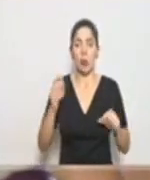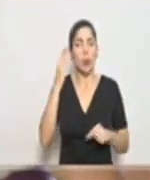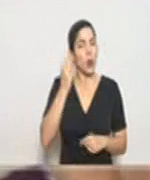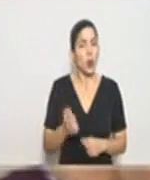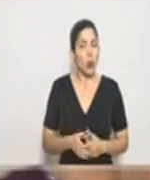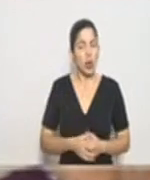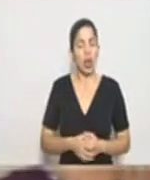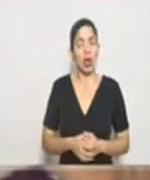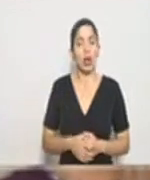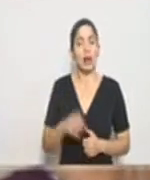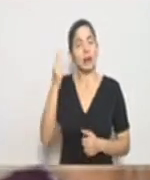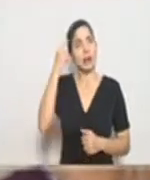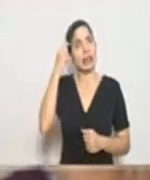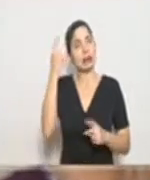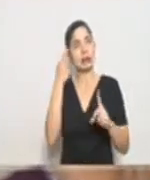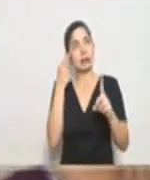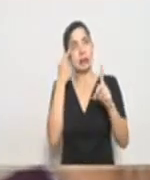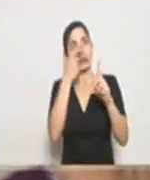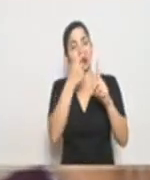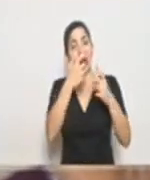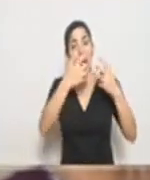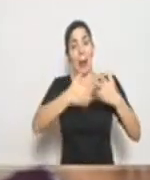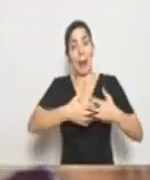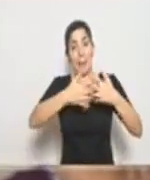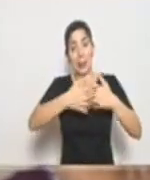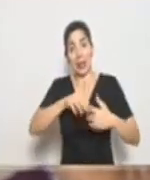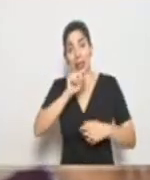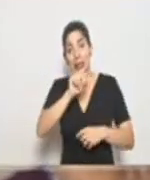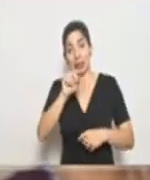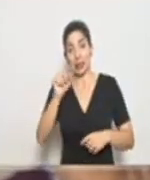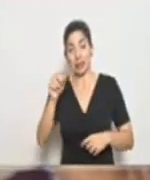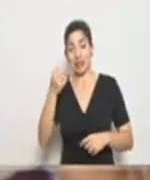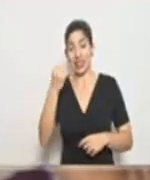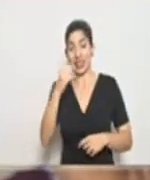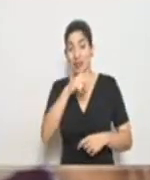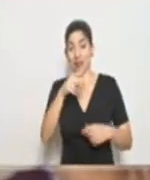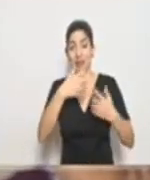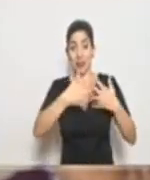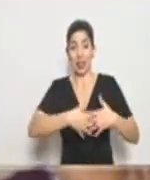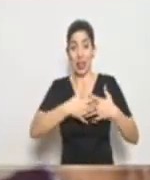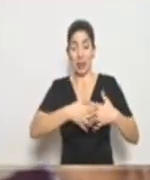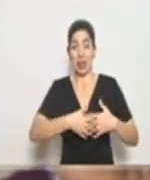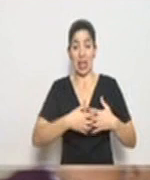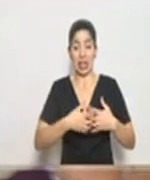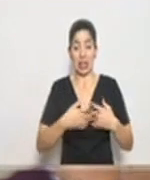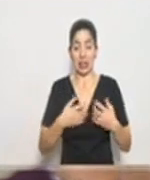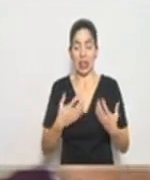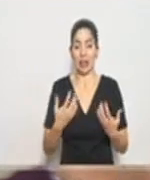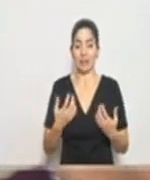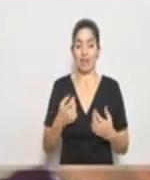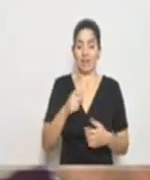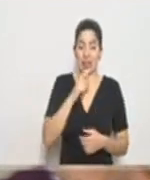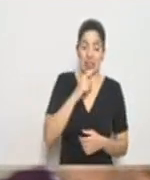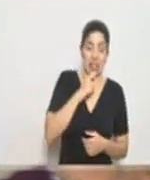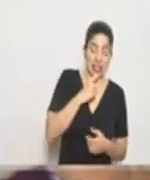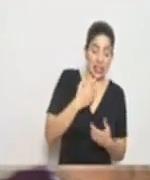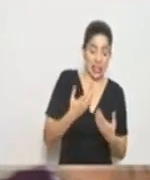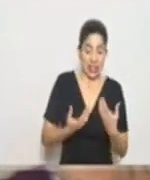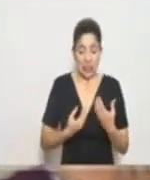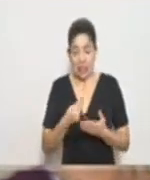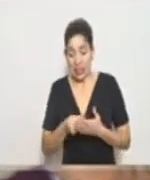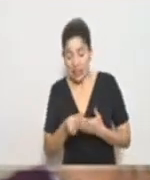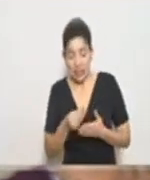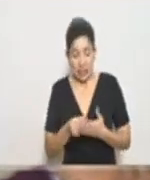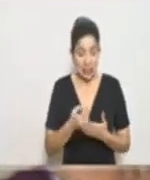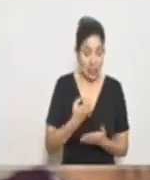en miras a que las empresas que enfrenten severas dificultades por flujo